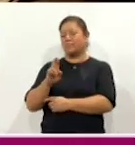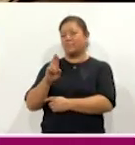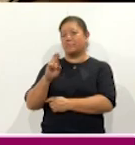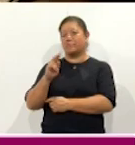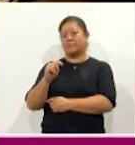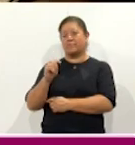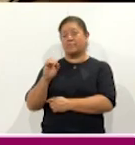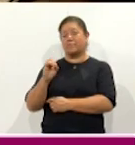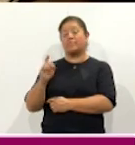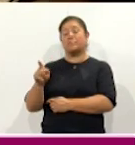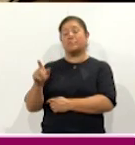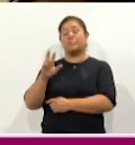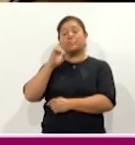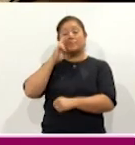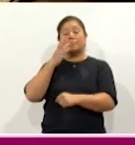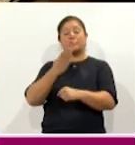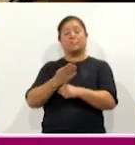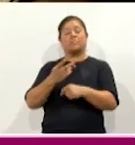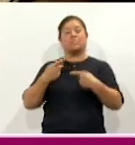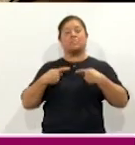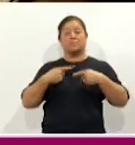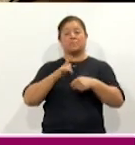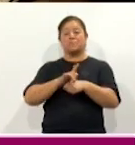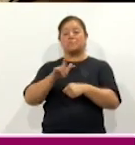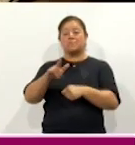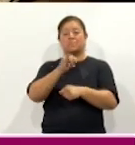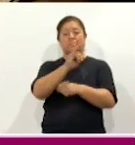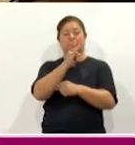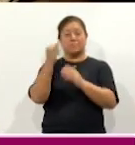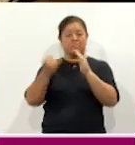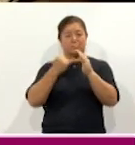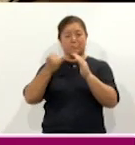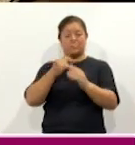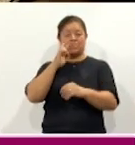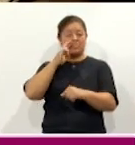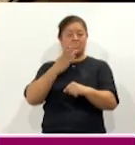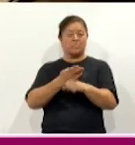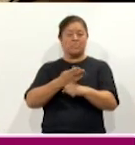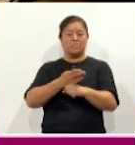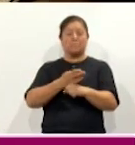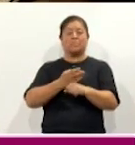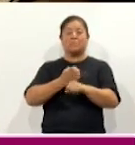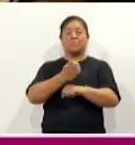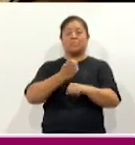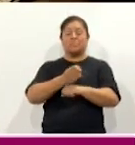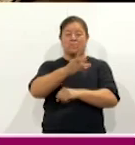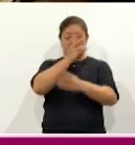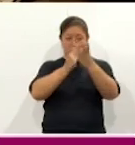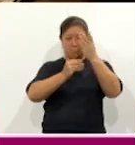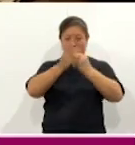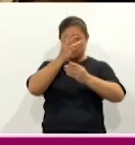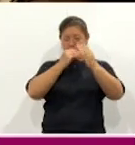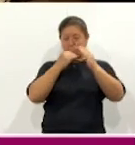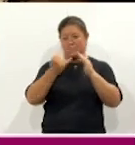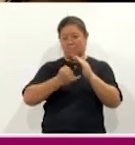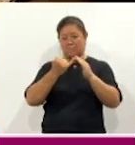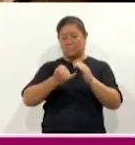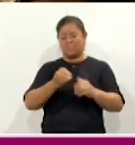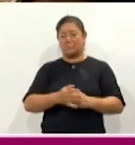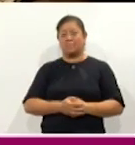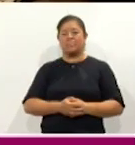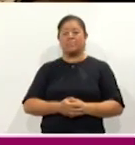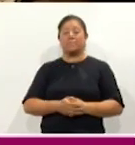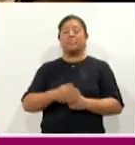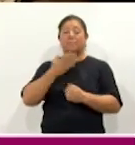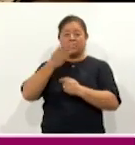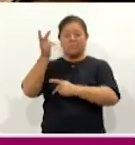responsable de la formación de personal de ITEA, además de responsable estatal de Aprende y NEA. Bienvenida. Hola, muy buenas noches. Pues muchas